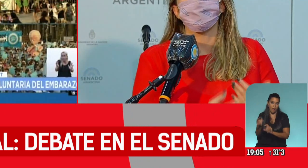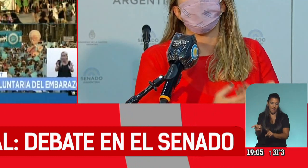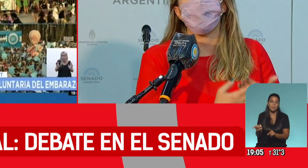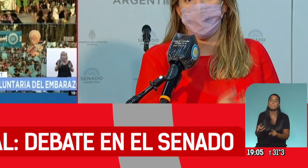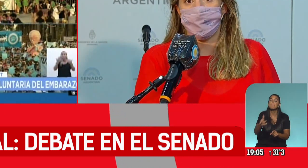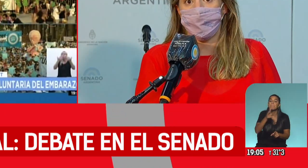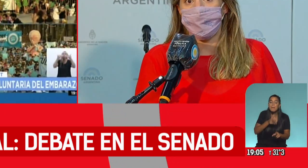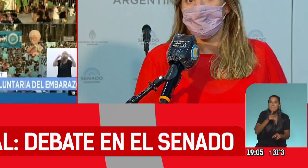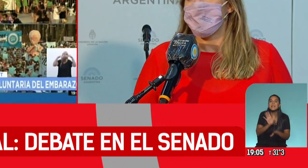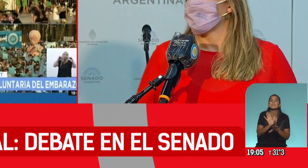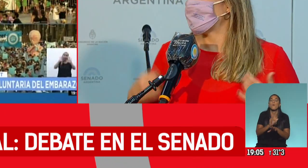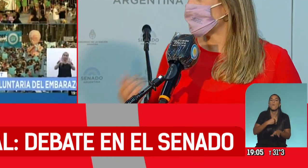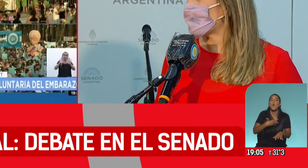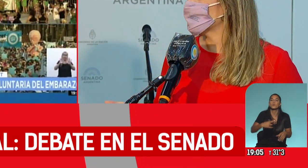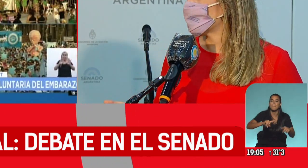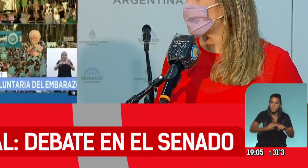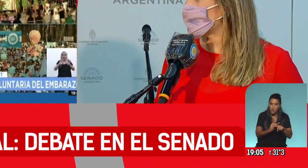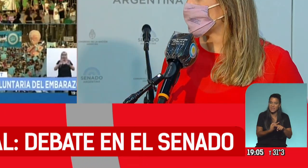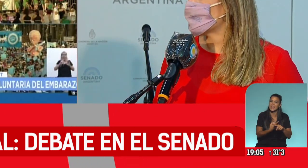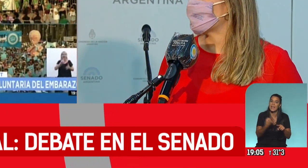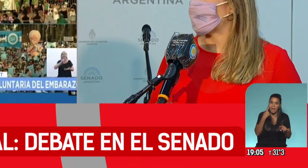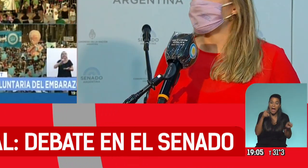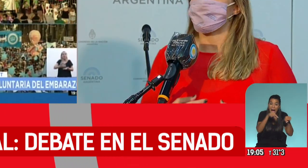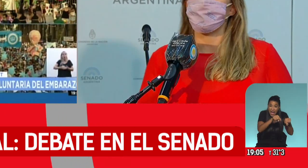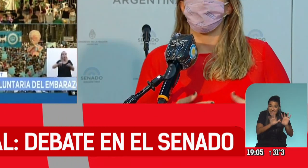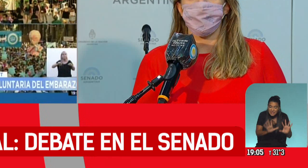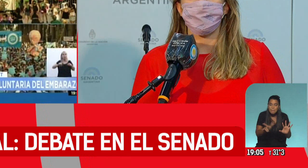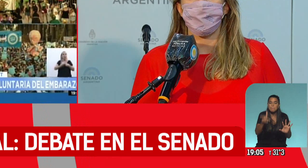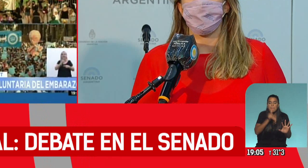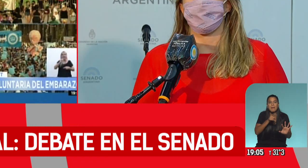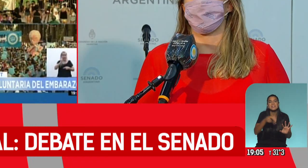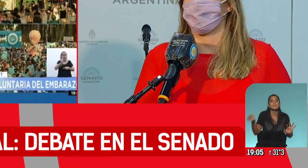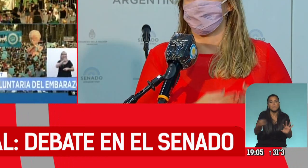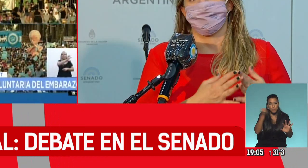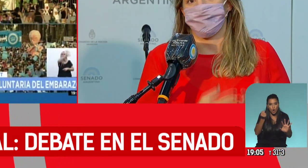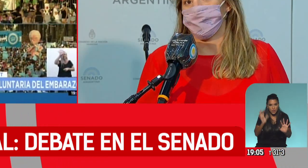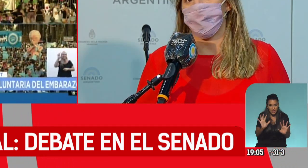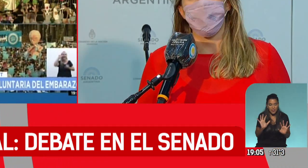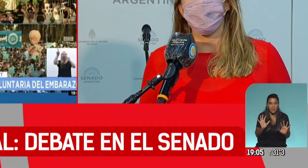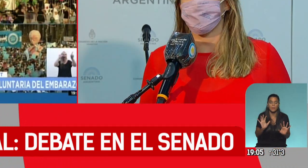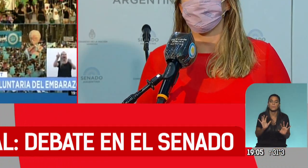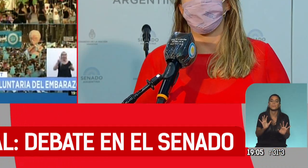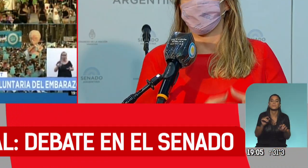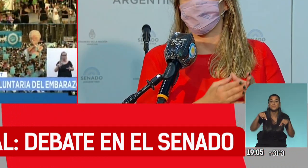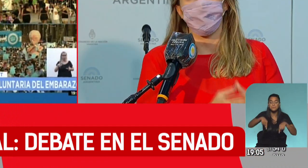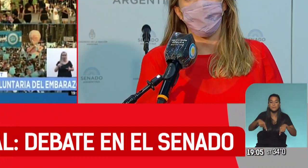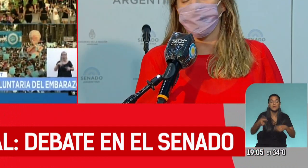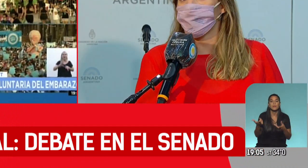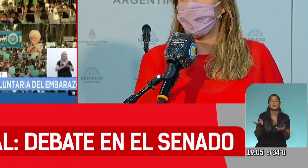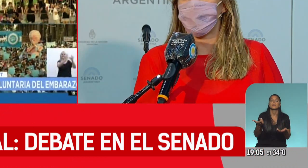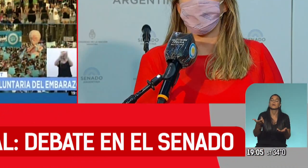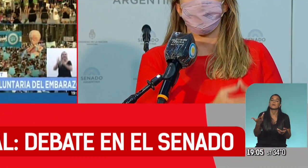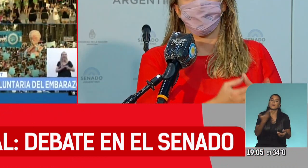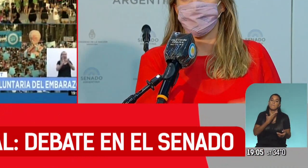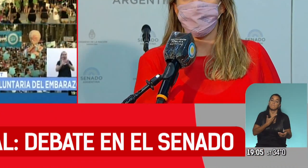más por voluntad política. Desde ese punto de vista, me parece importante que se juegue eso, que el Ejecutivo